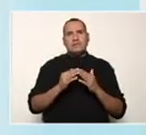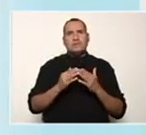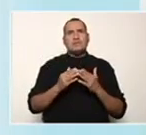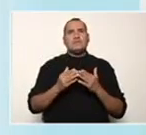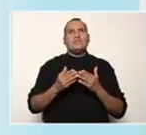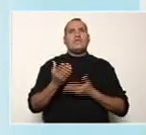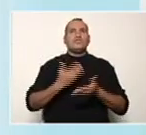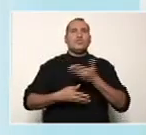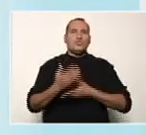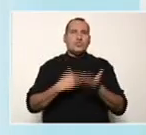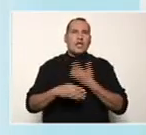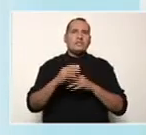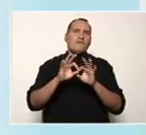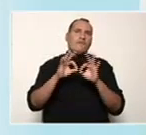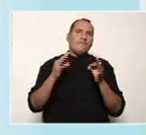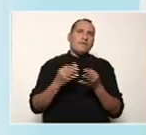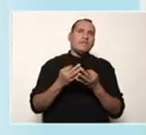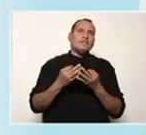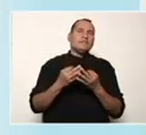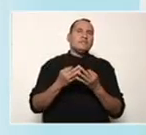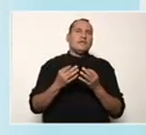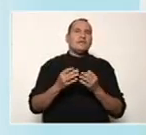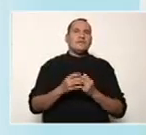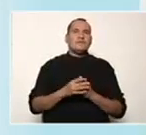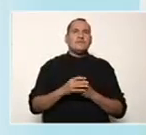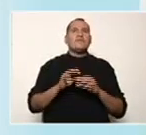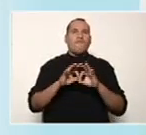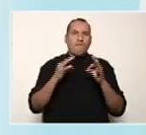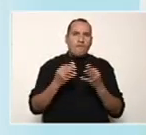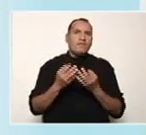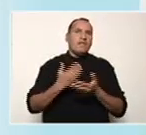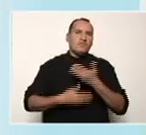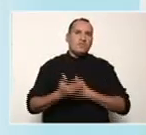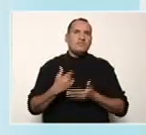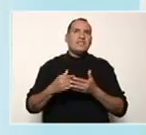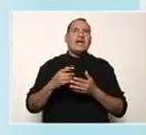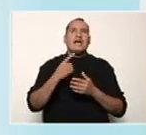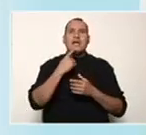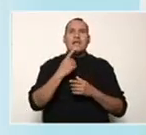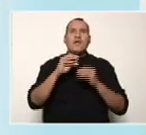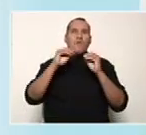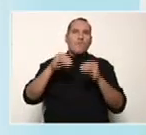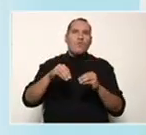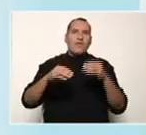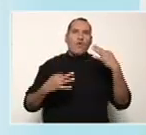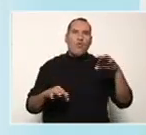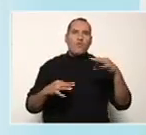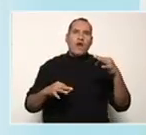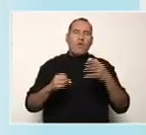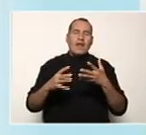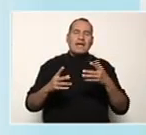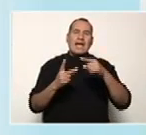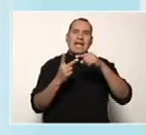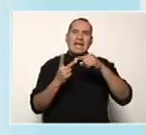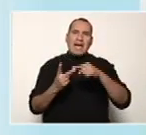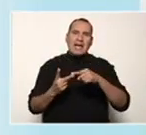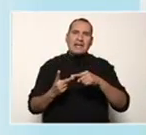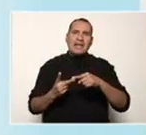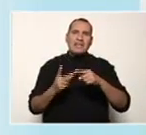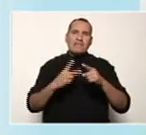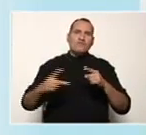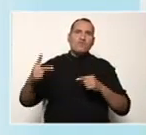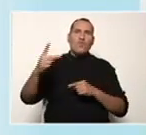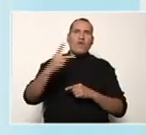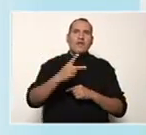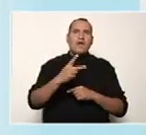tengan que socializar. Vamos a socializar en familia y poner en una hoja la raíz cuadrada de